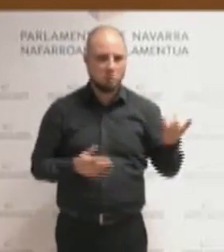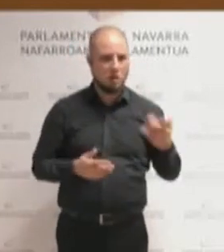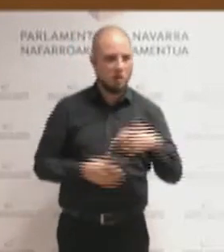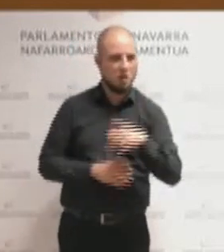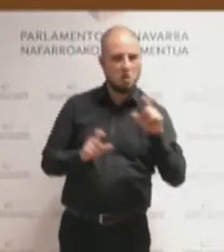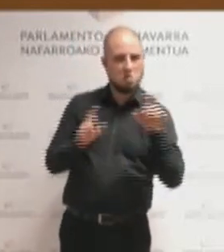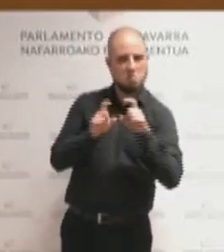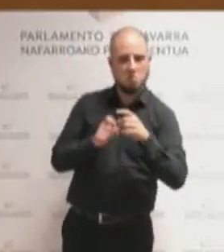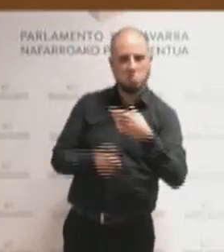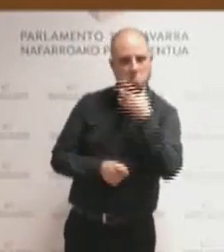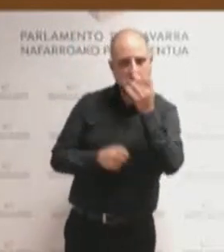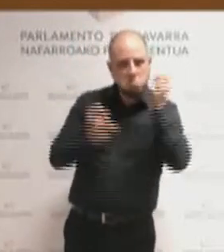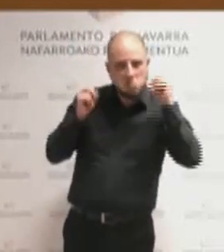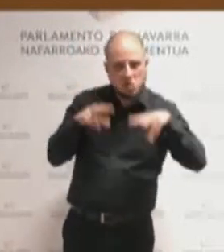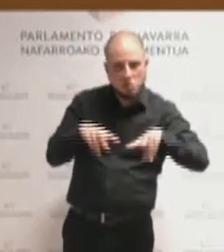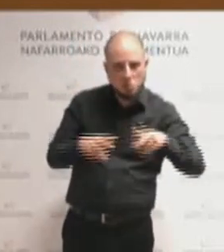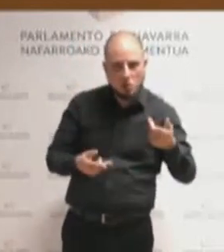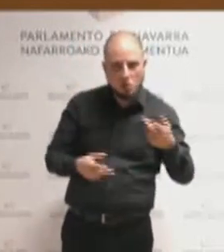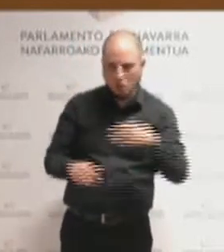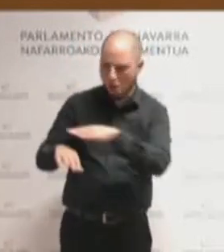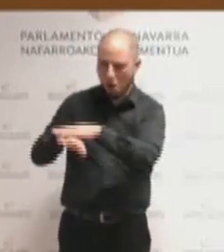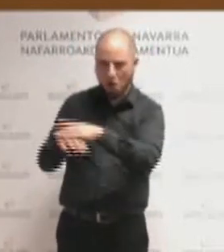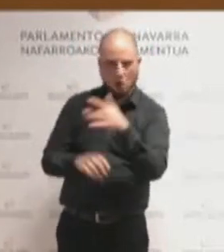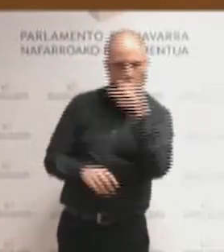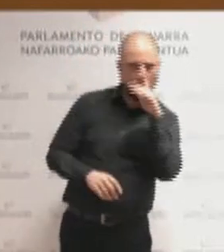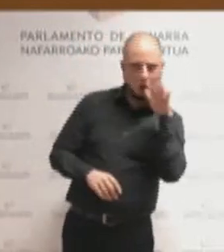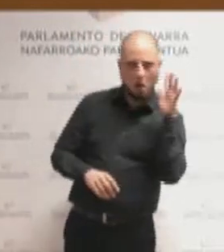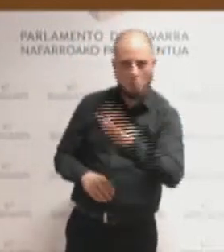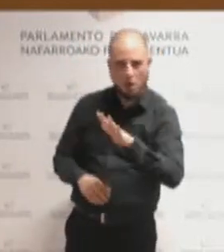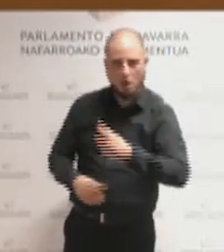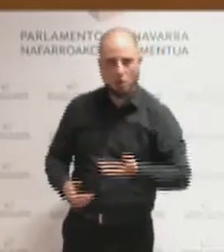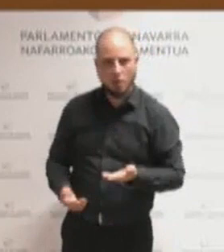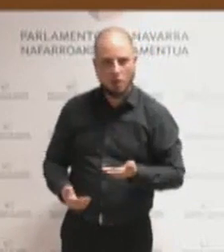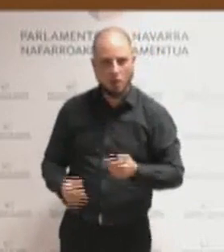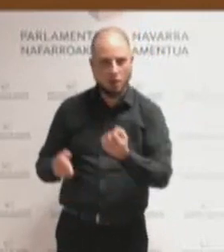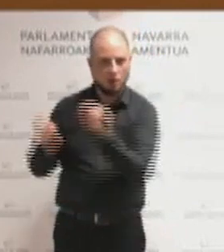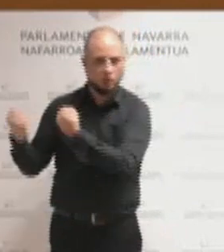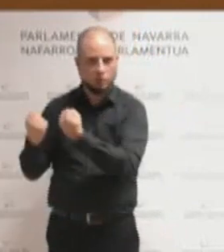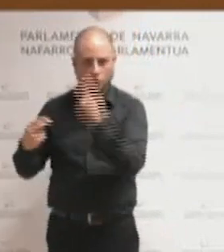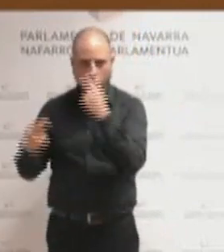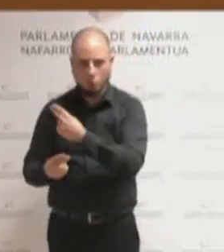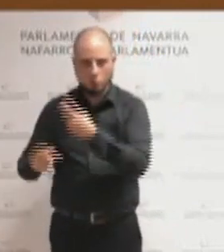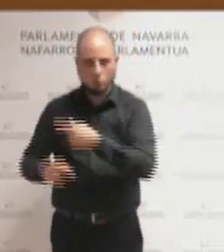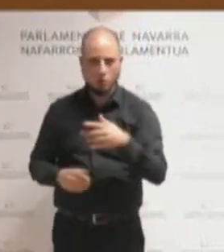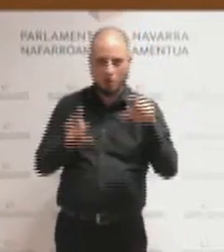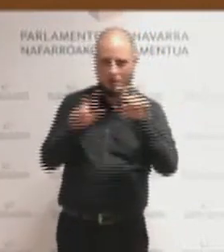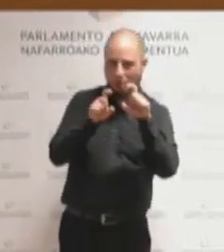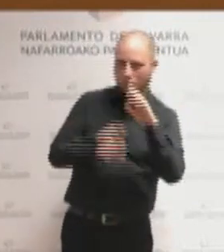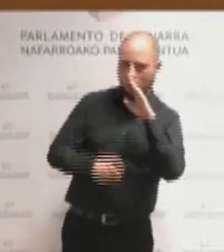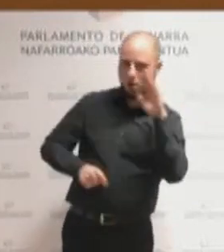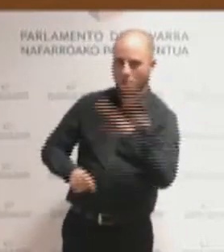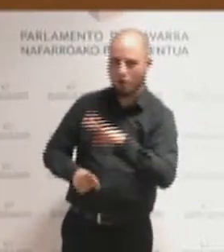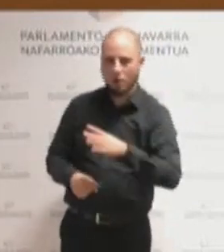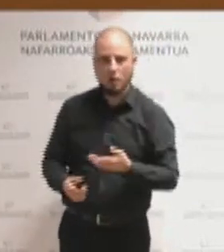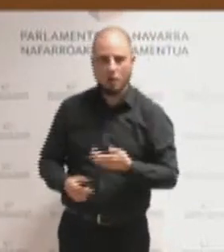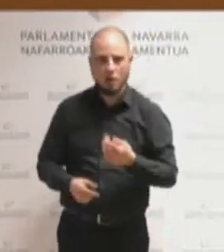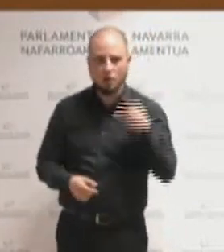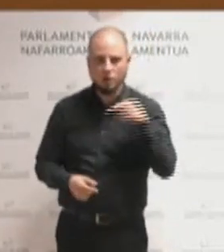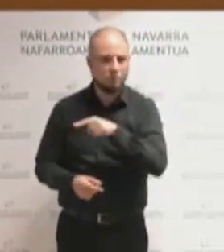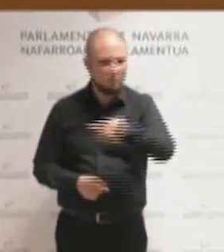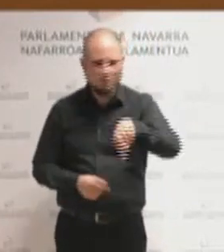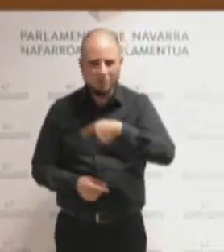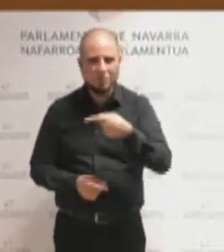amenazar a los gobiernos y a las instituciones públicas. ¿Y por qué estamos así? Una vez más,